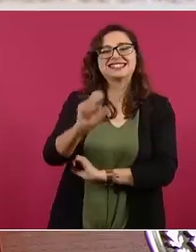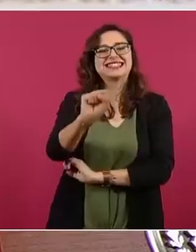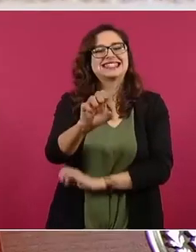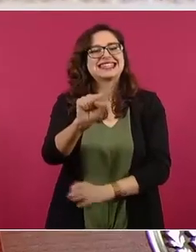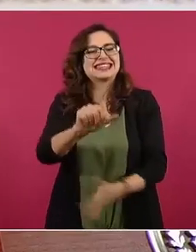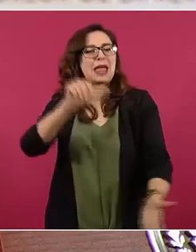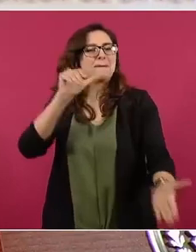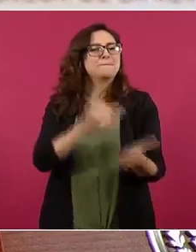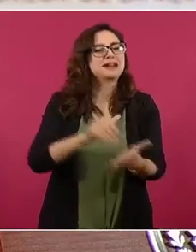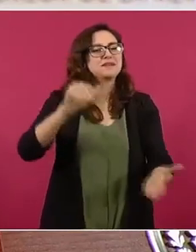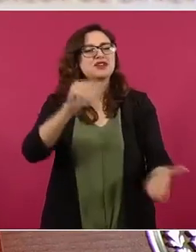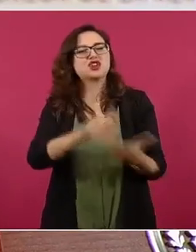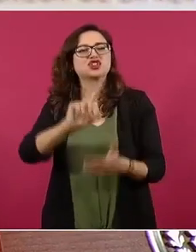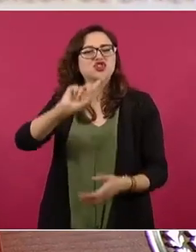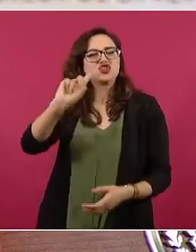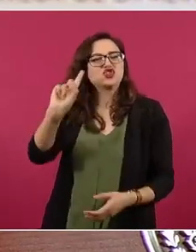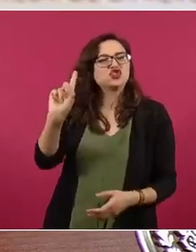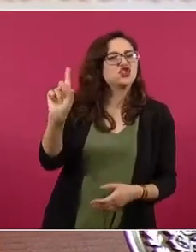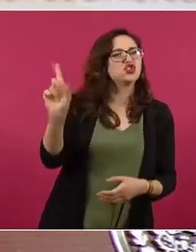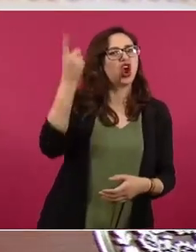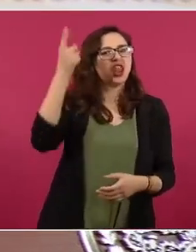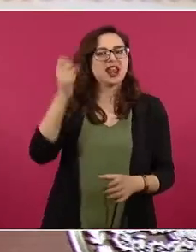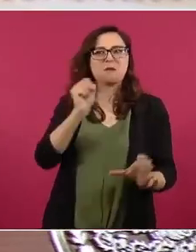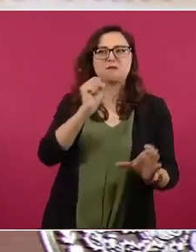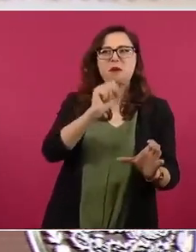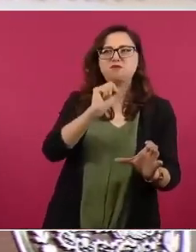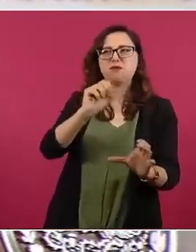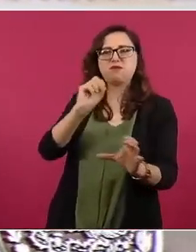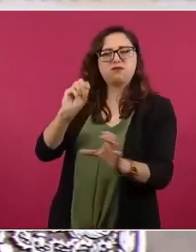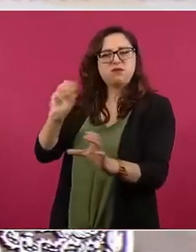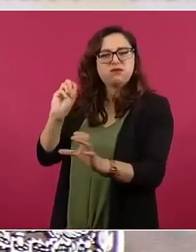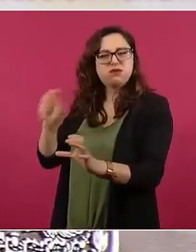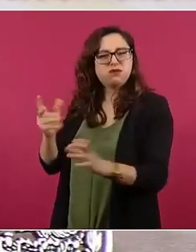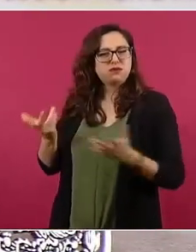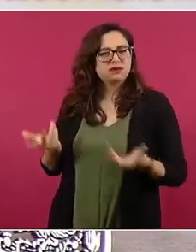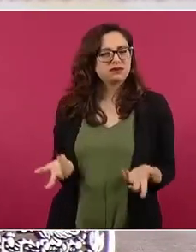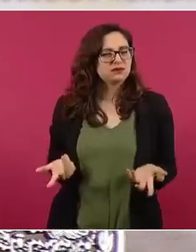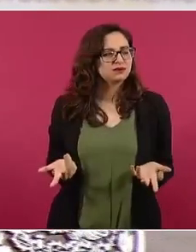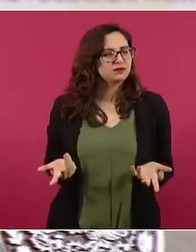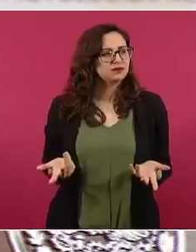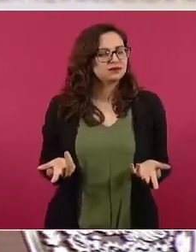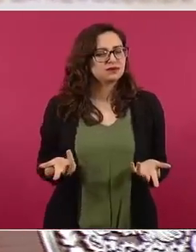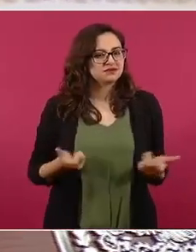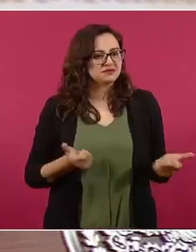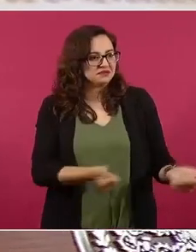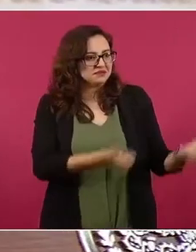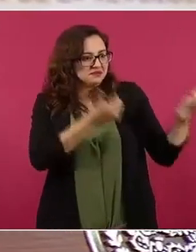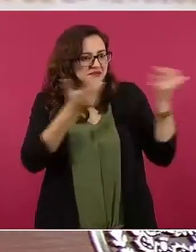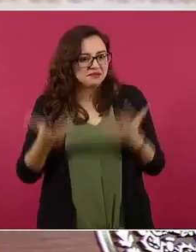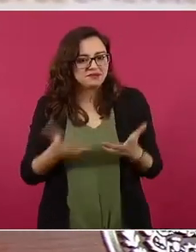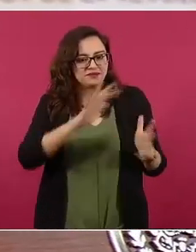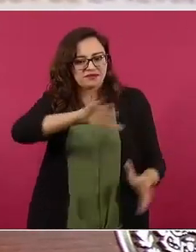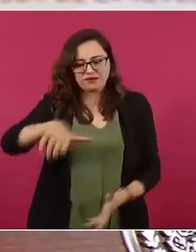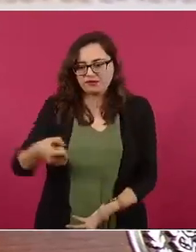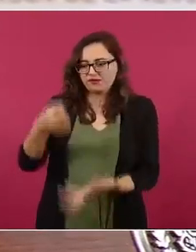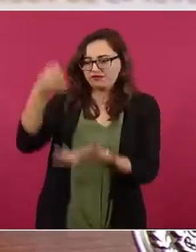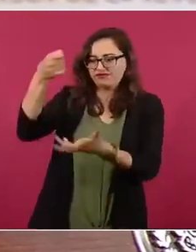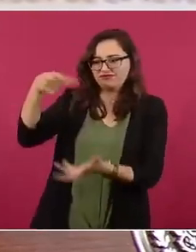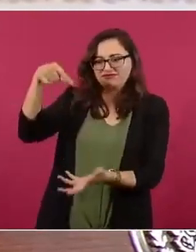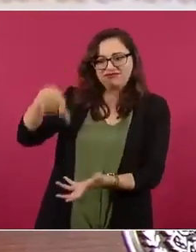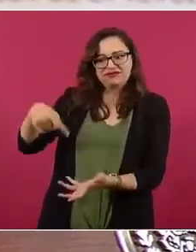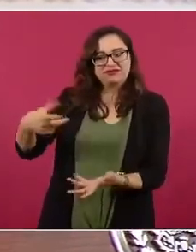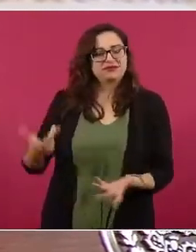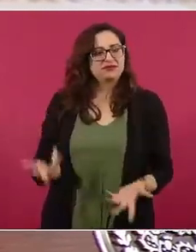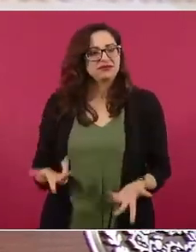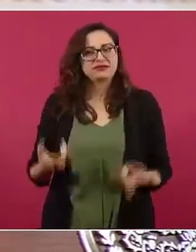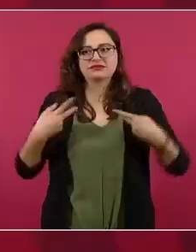mil millones de dólares. A lo mejor la señora no sabe que ese es el